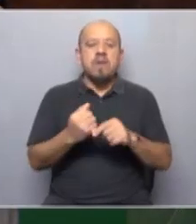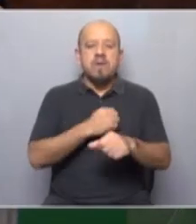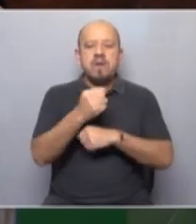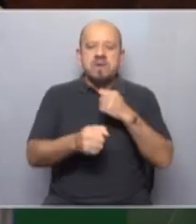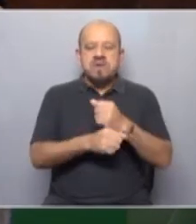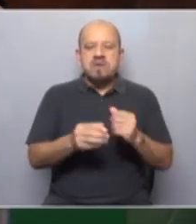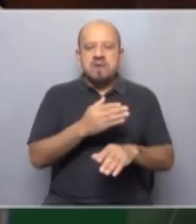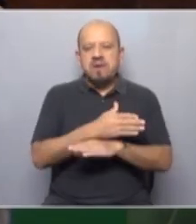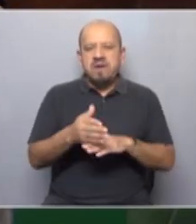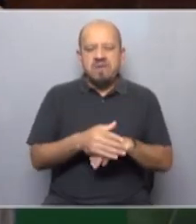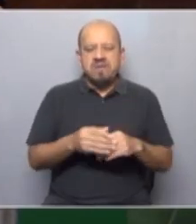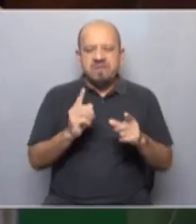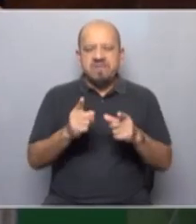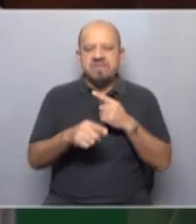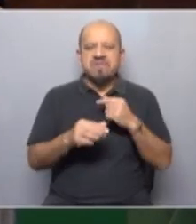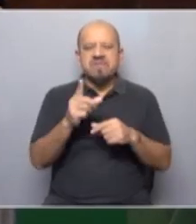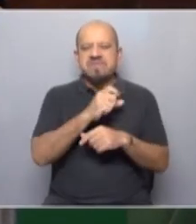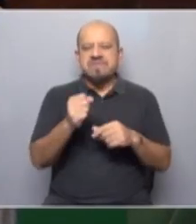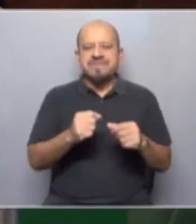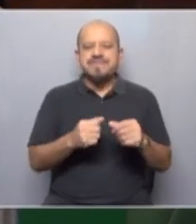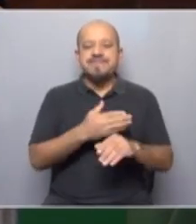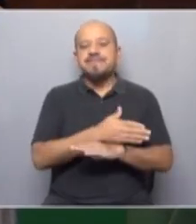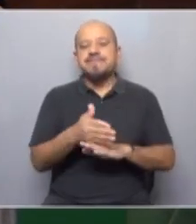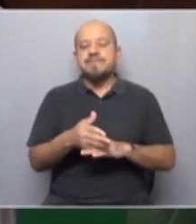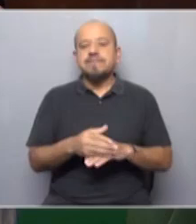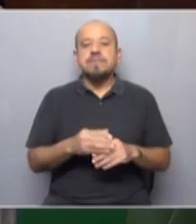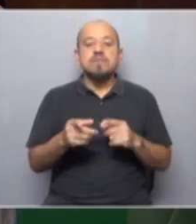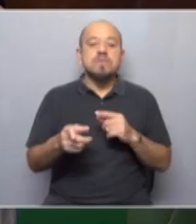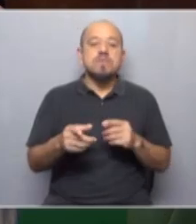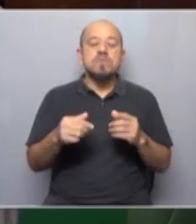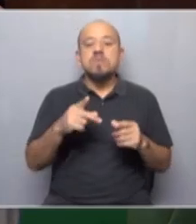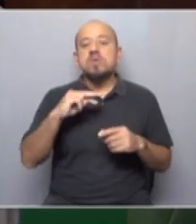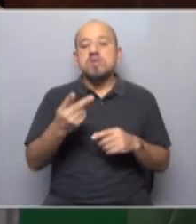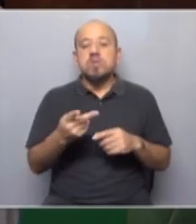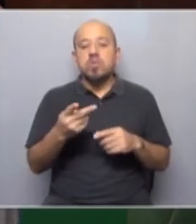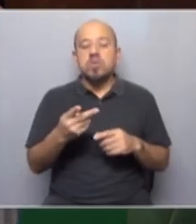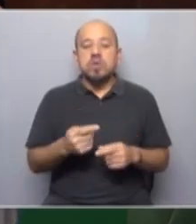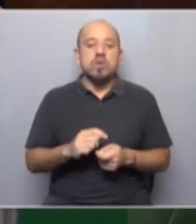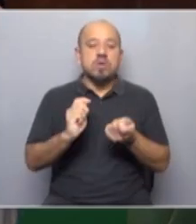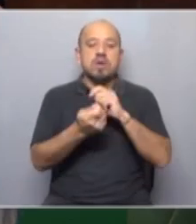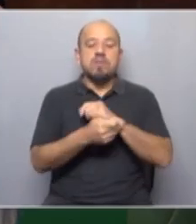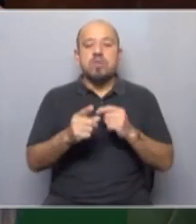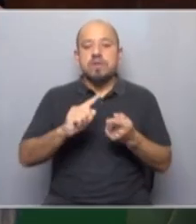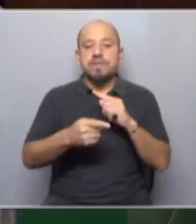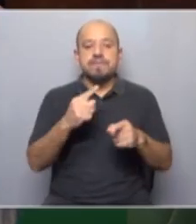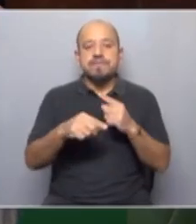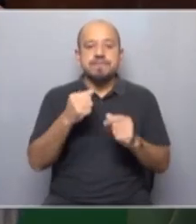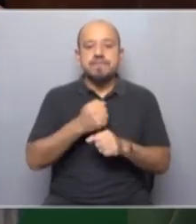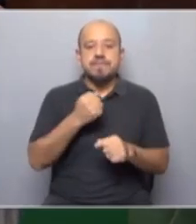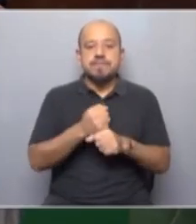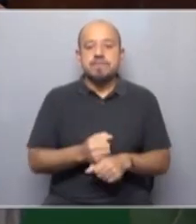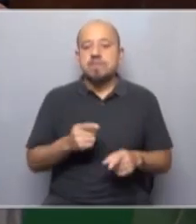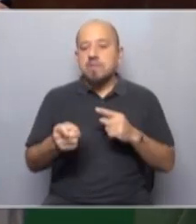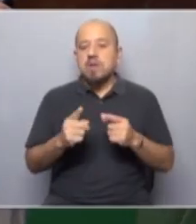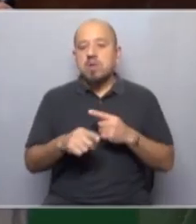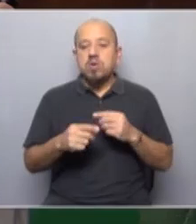por aquella publicación. Y 100 años después de los hechos de Chicago, vino una segunda gran transformación de las relaciones laborales, con lo que